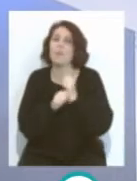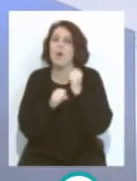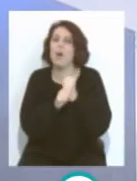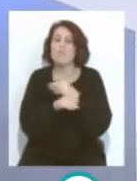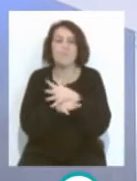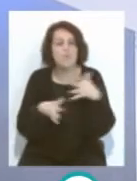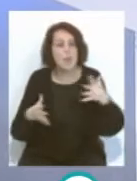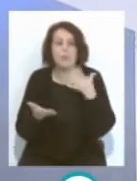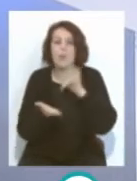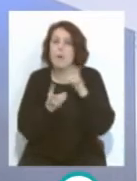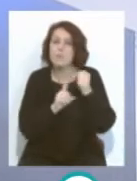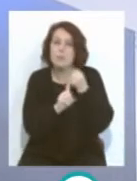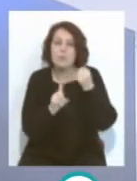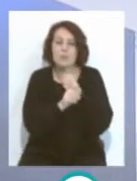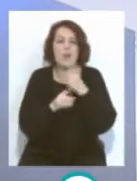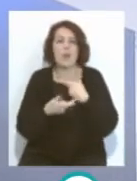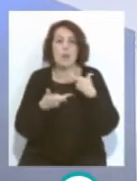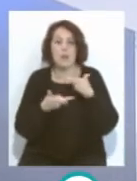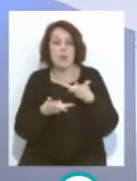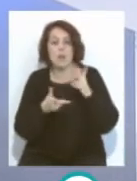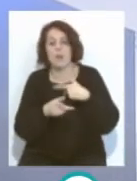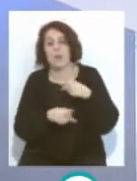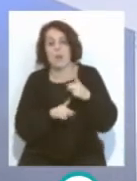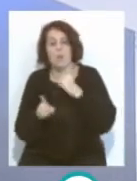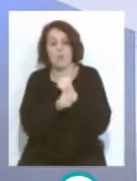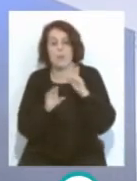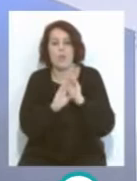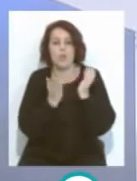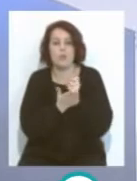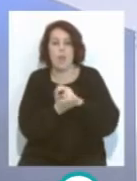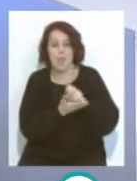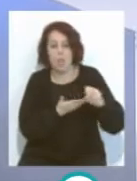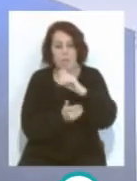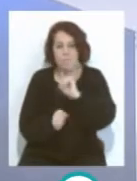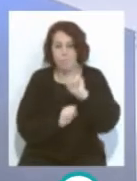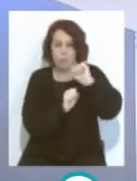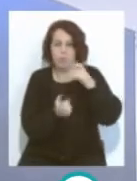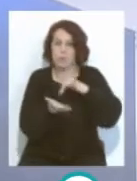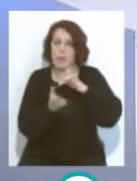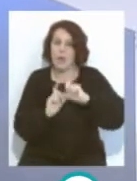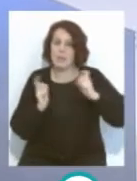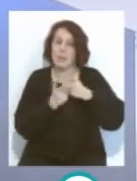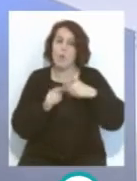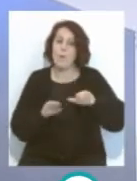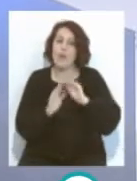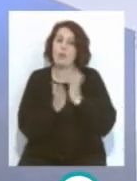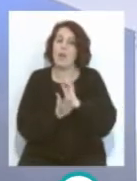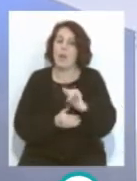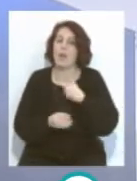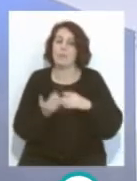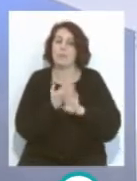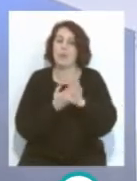a la hora de presionar, no dejar al rival que salga con la pelota jugada, cuando el equipo tiene la pelota y ellos van arriba, para intentar